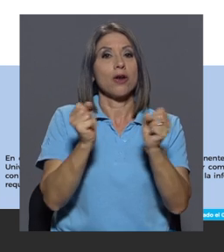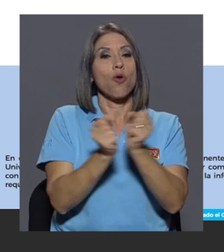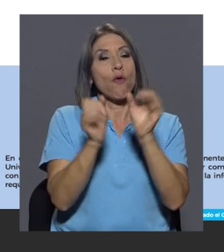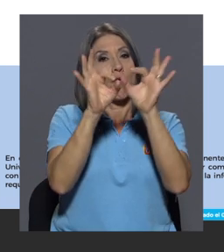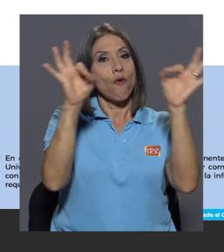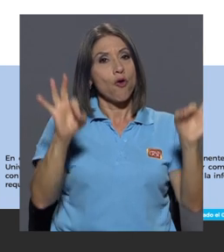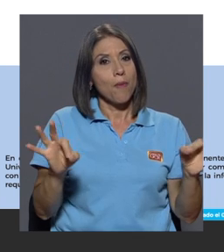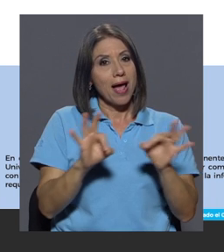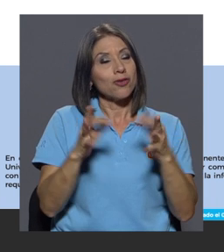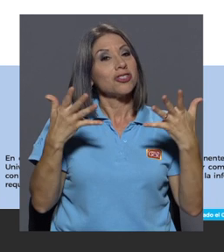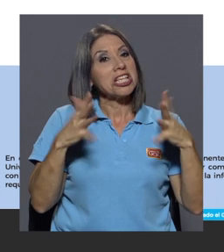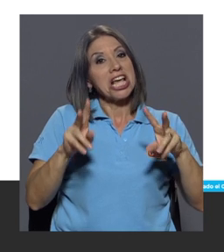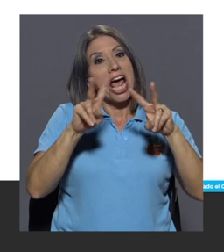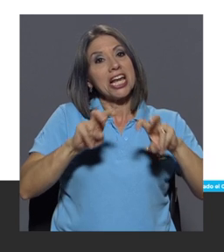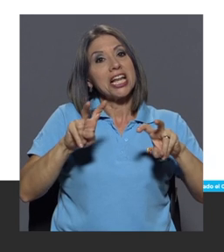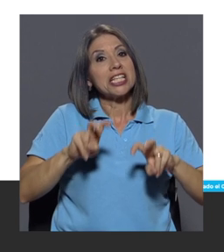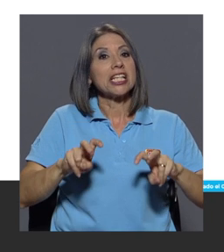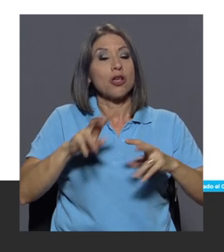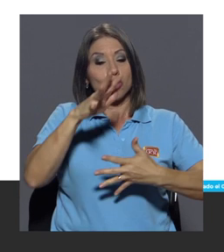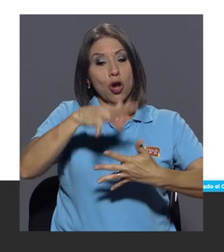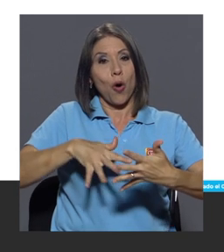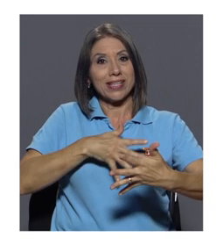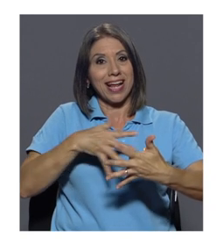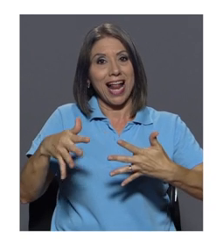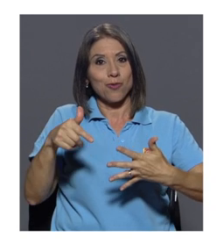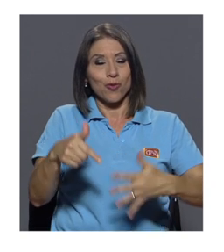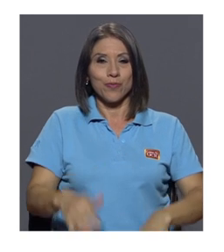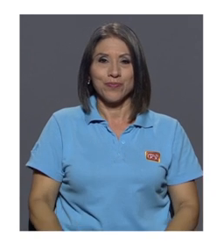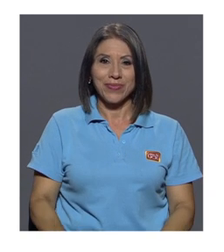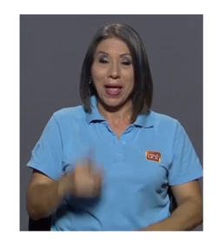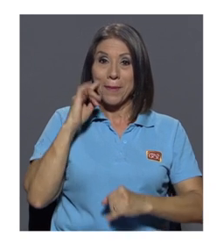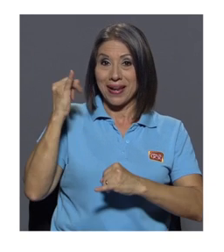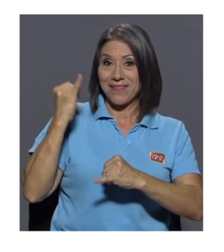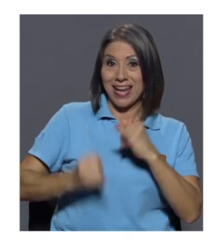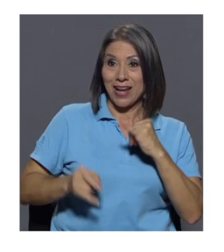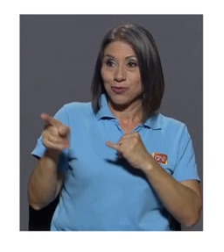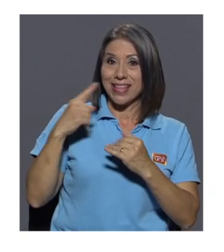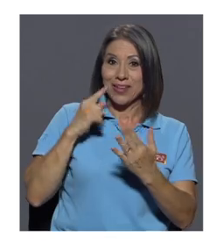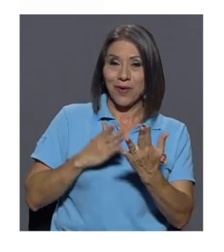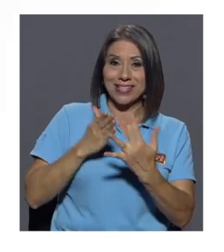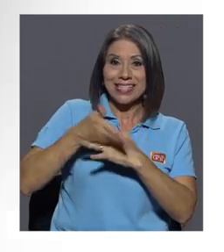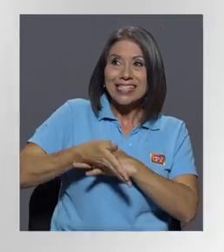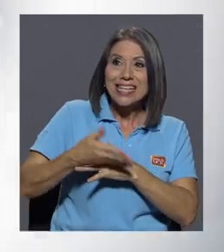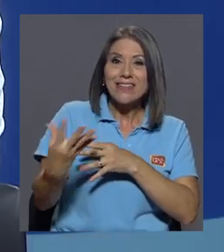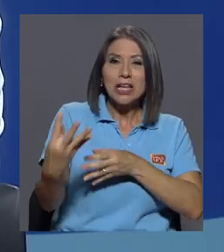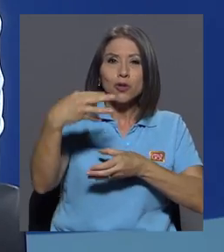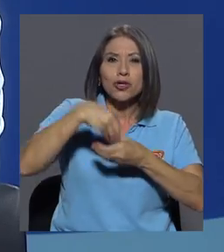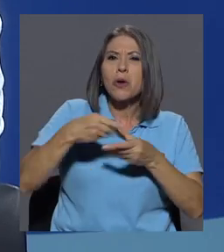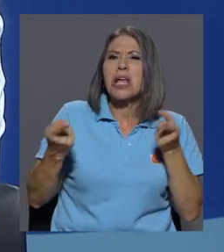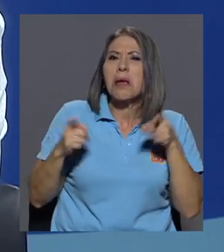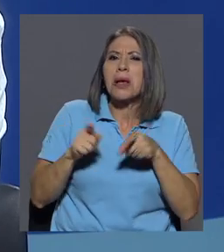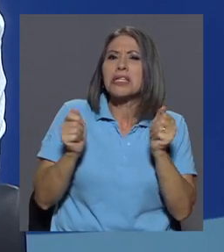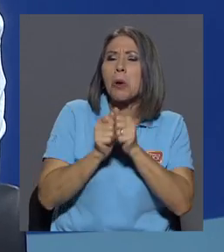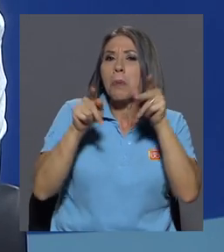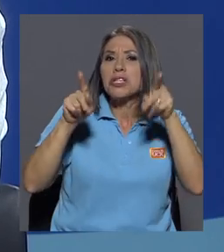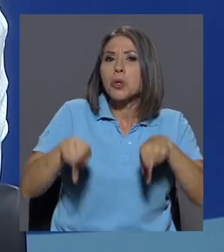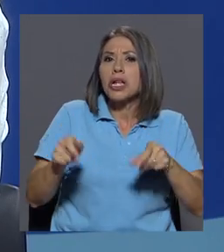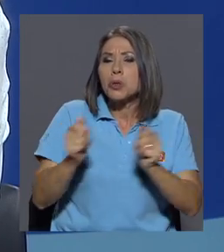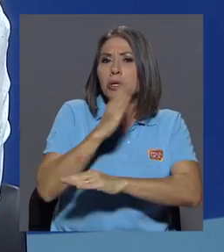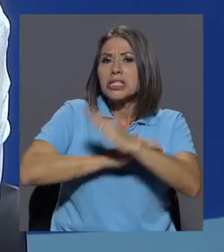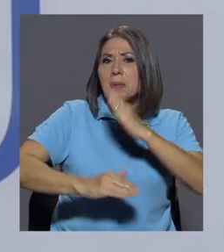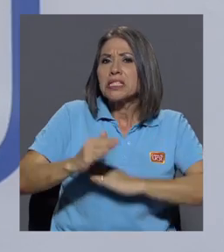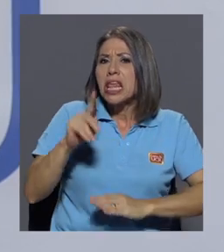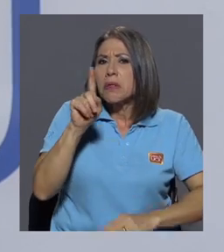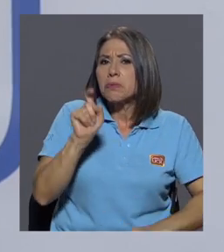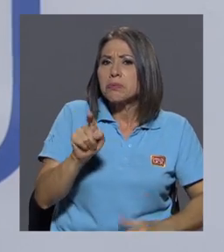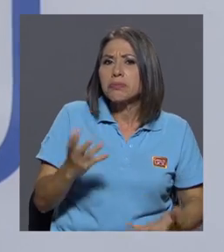ya pueden ser analizados, por ejemplo, en hojas de cálculo. Para finalizar, ahora que dijiste accesible, inclusivo, ¿qué pasa con las personas con algún tipo de discapacidad?